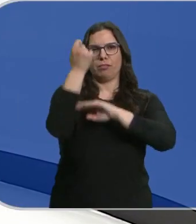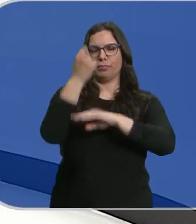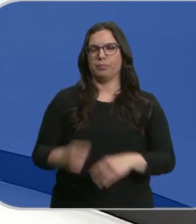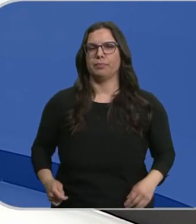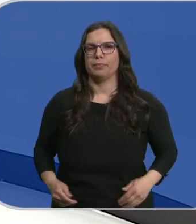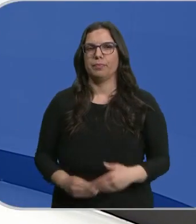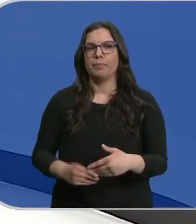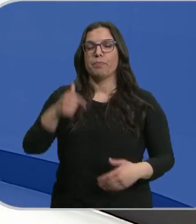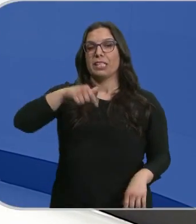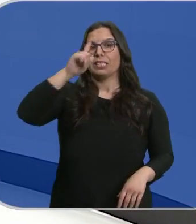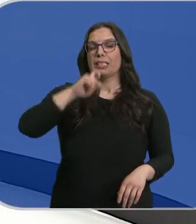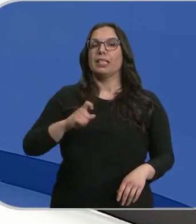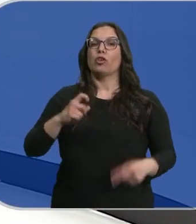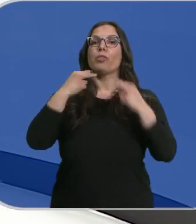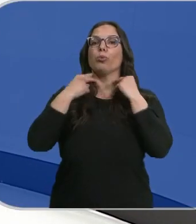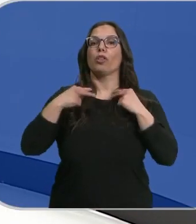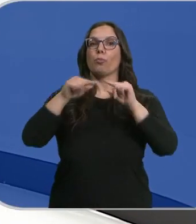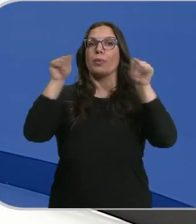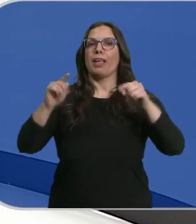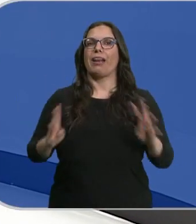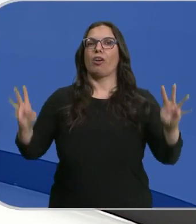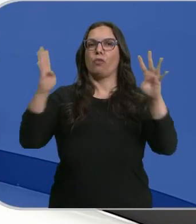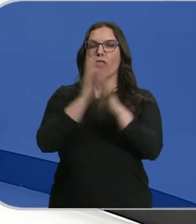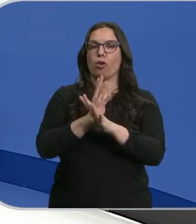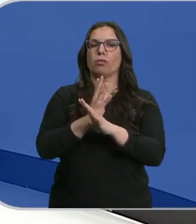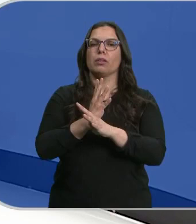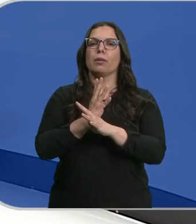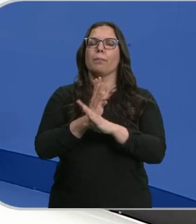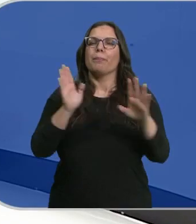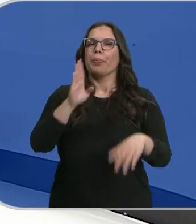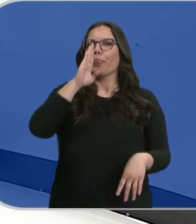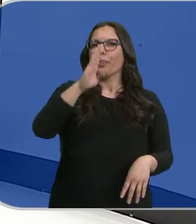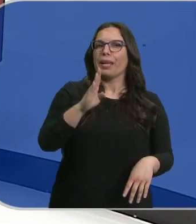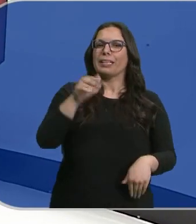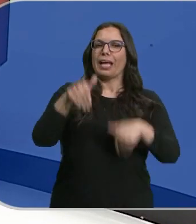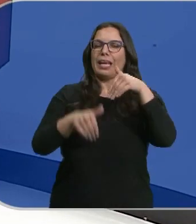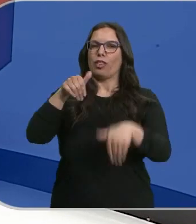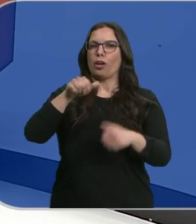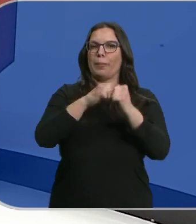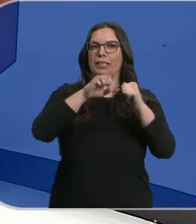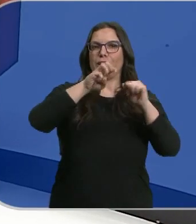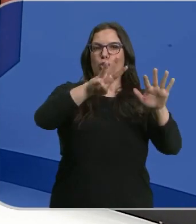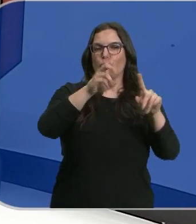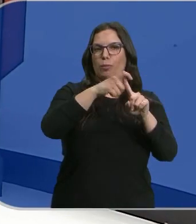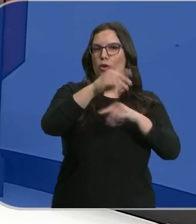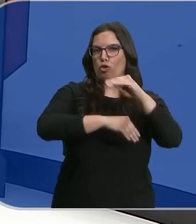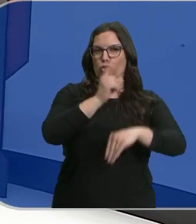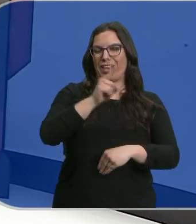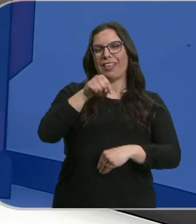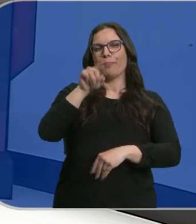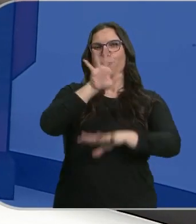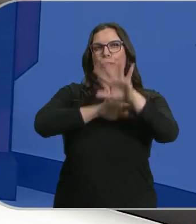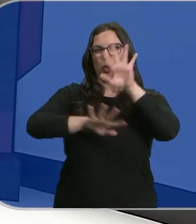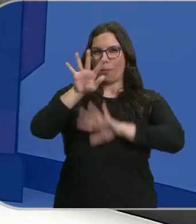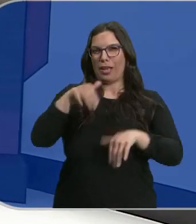Este año vamos a renovar nuestras diputaciones provinciales, aunque no lo haremos de forma directa en las elecciones del 28 de mayo. Es un proceso